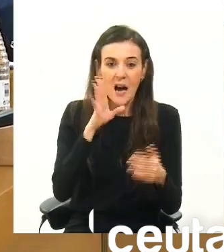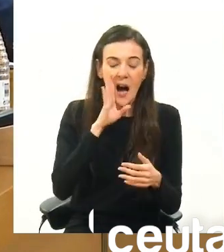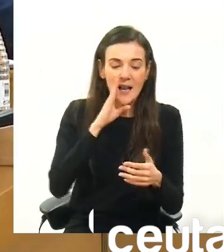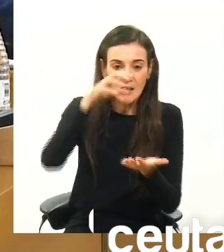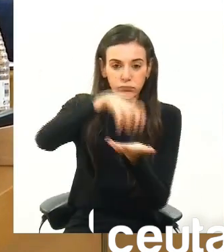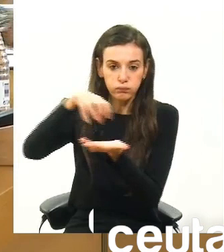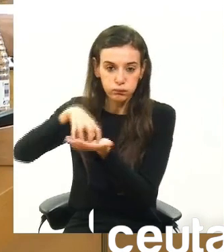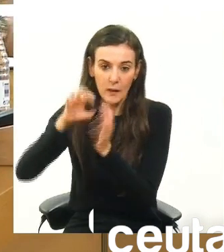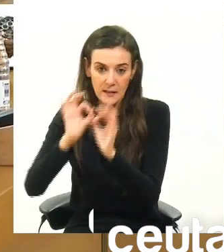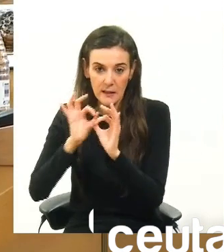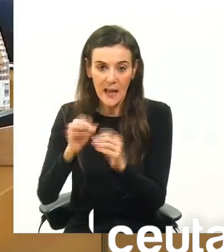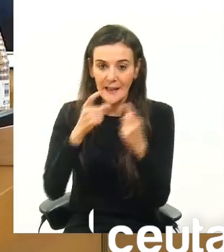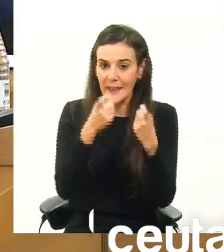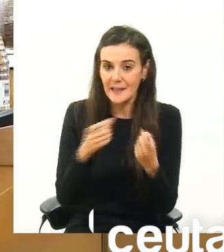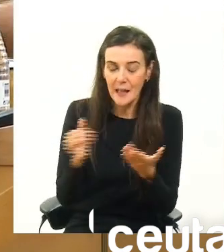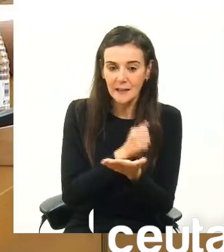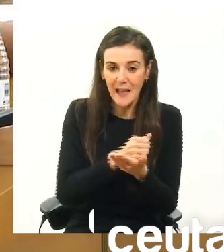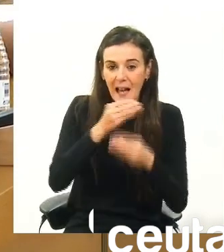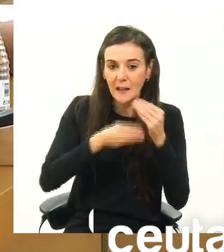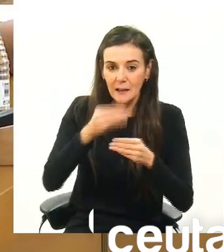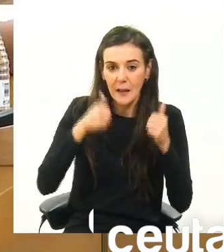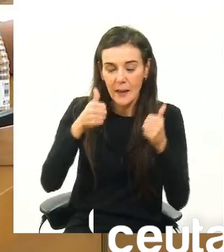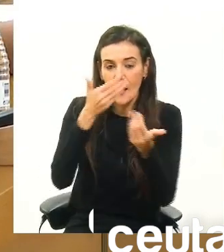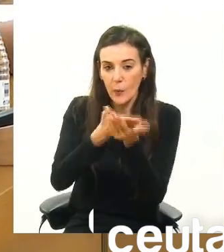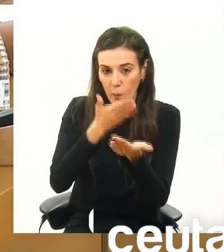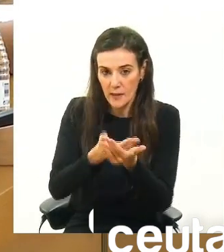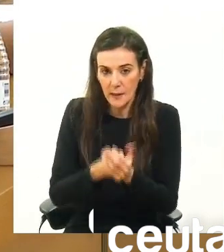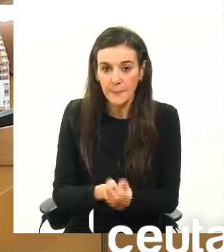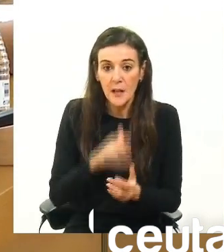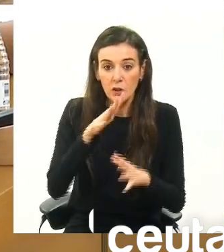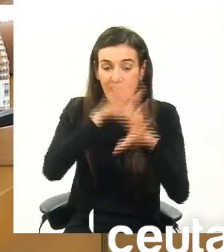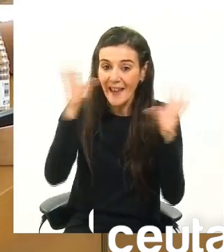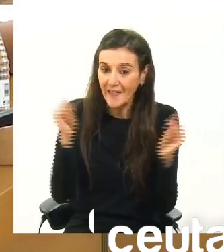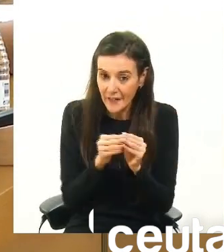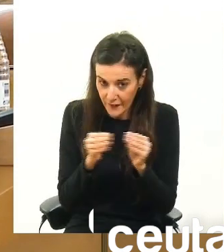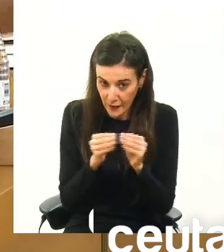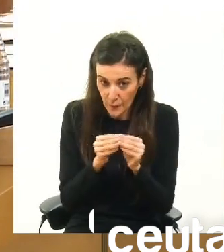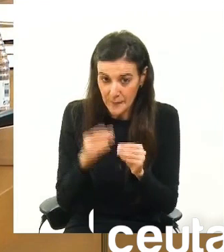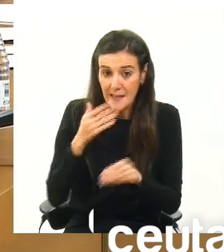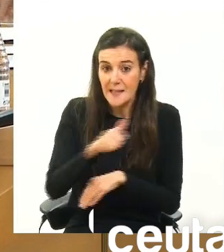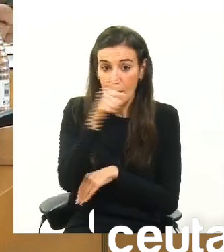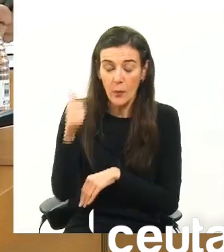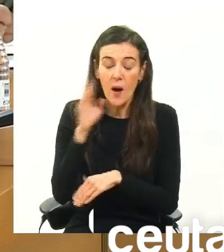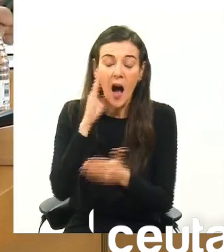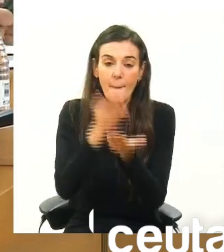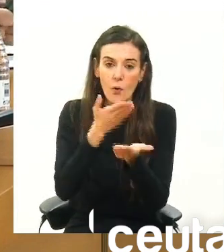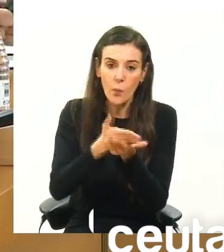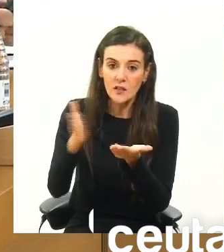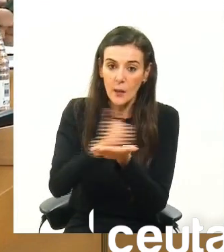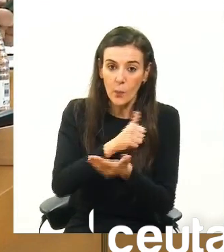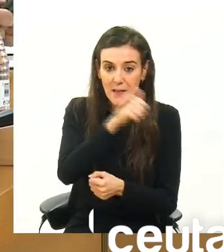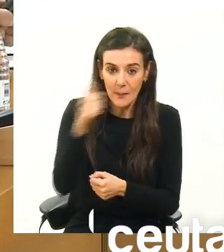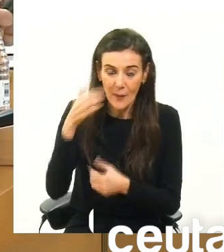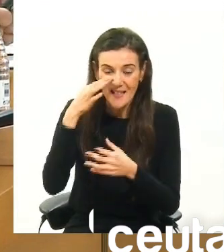instalación, a la necesidad de dar ejecución a esa propuesta. Por lo tanto, si se aprueba esta propuesta, que se